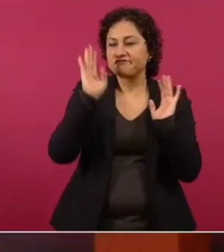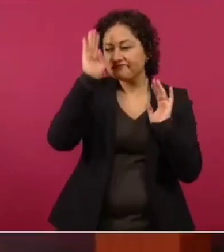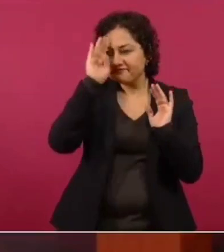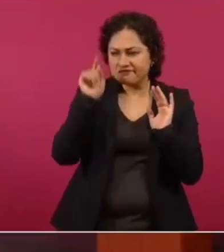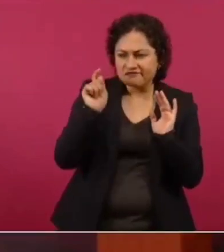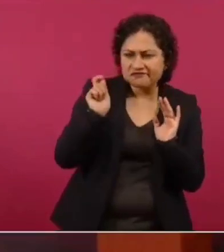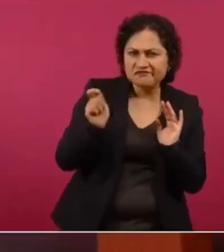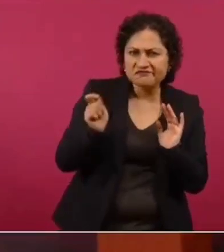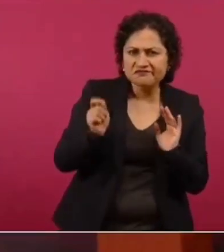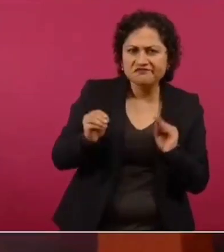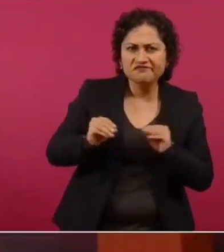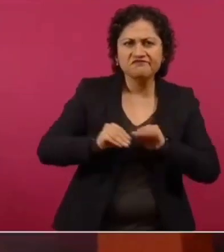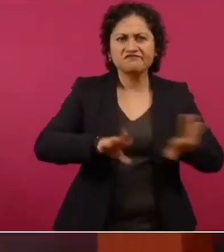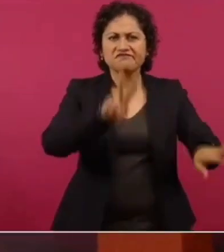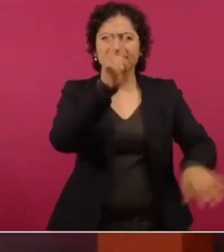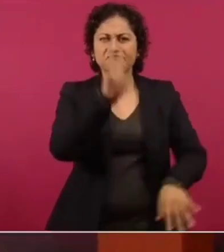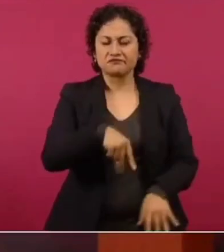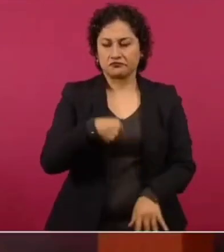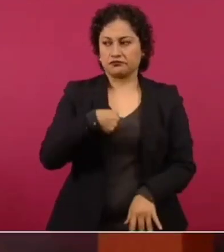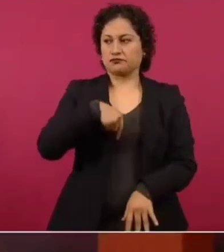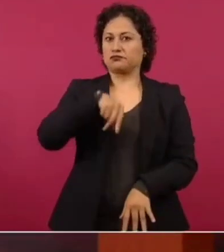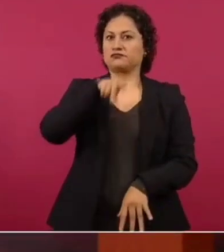Pero este es su periódico,